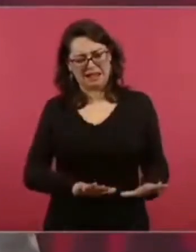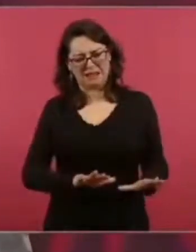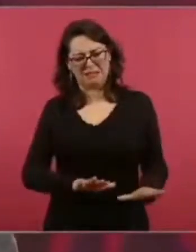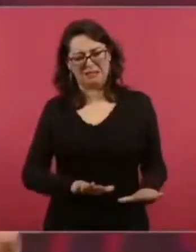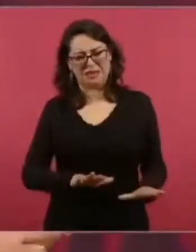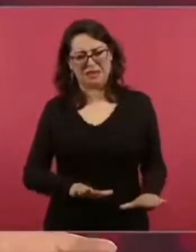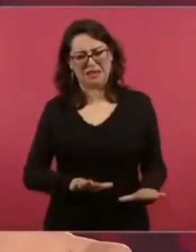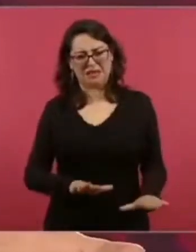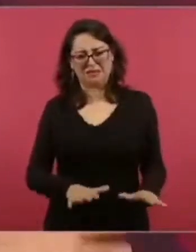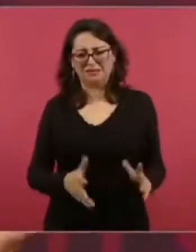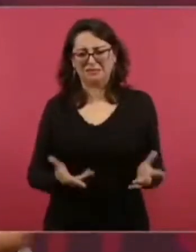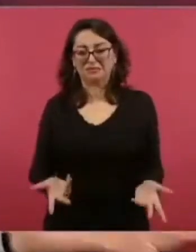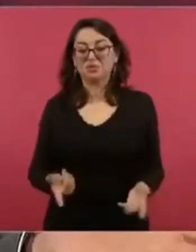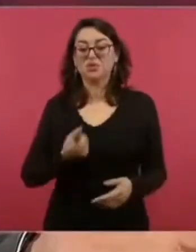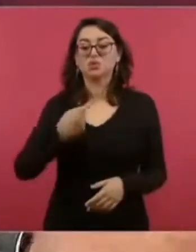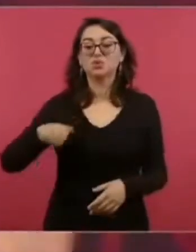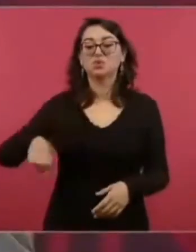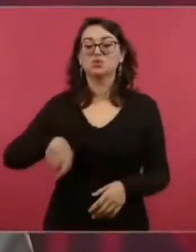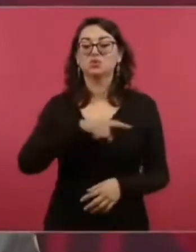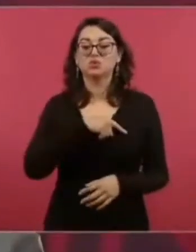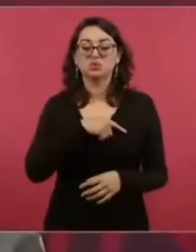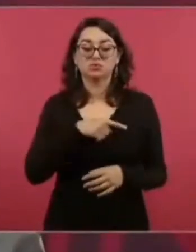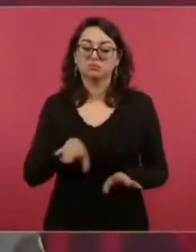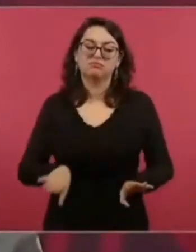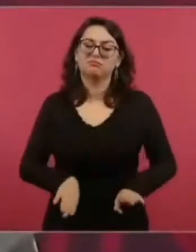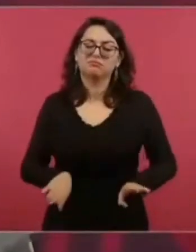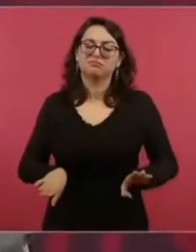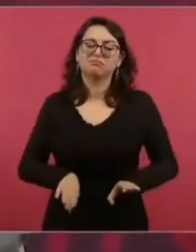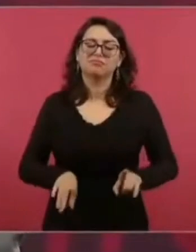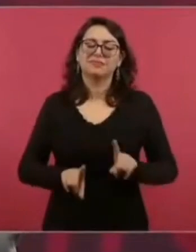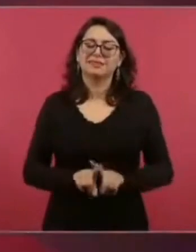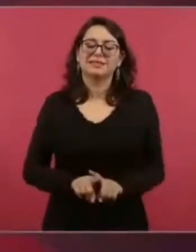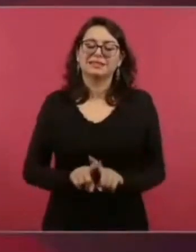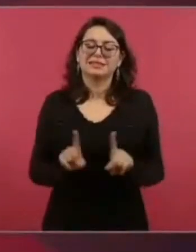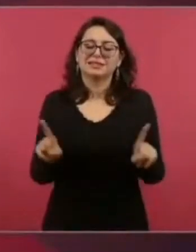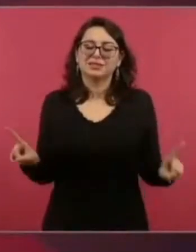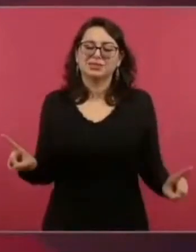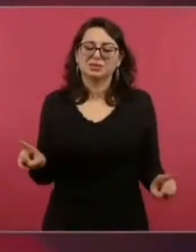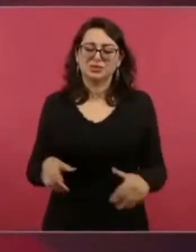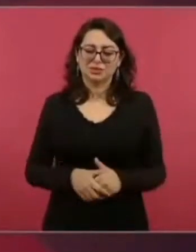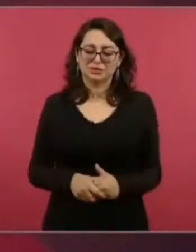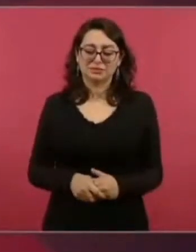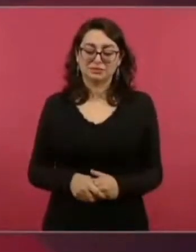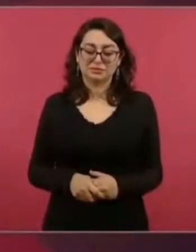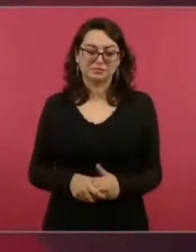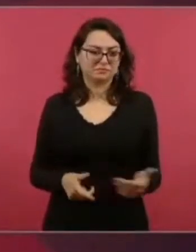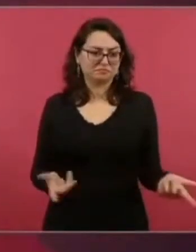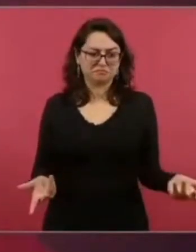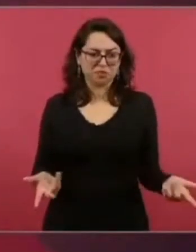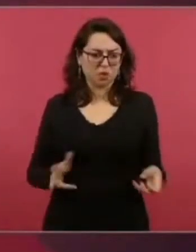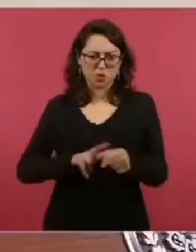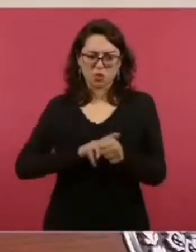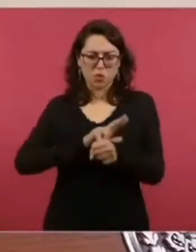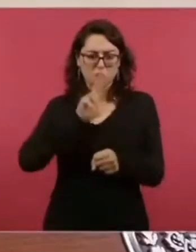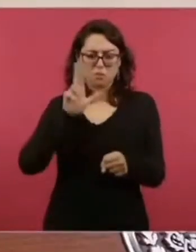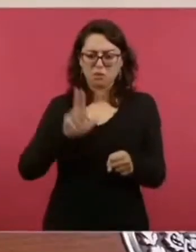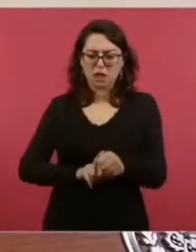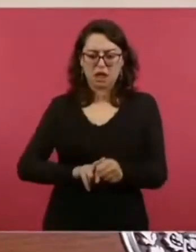Somos distintos nada más, porque hasta en las familias, ¿no?